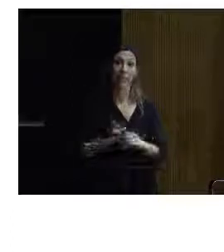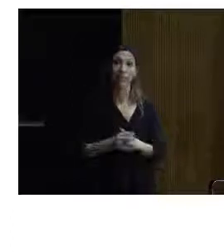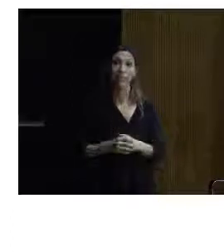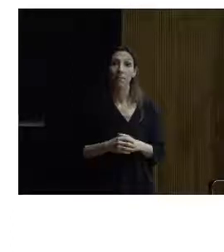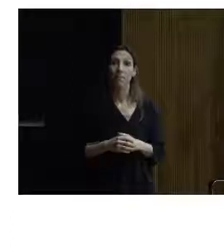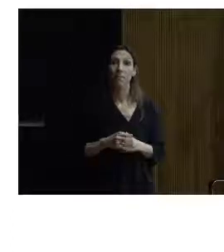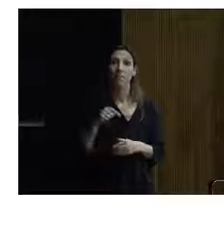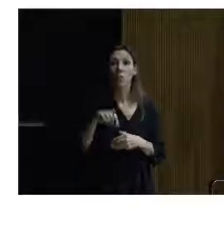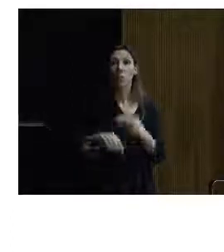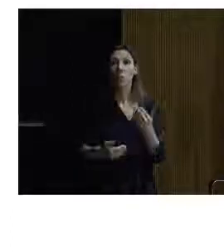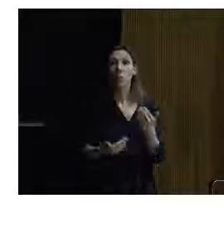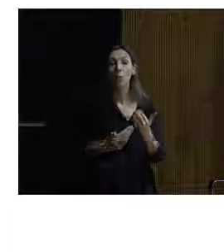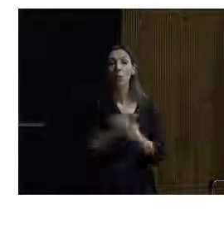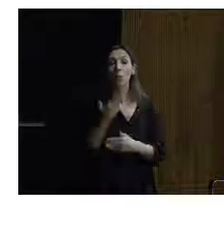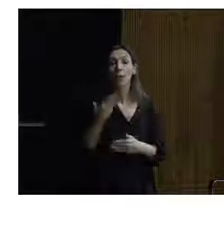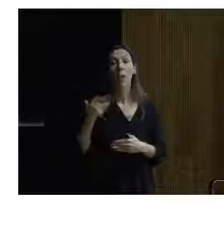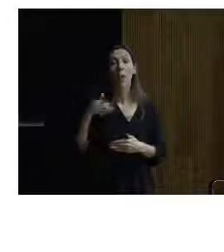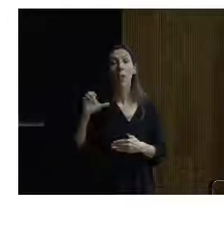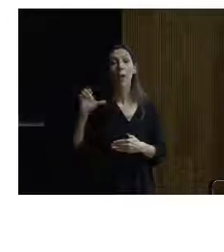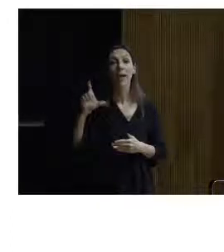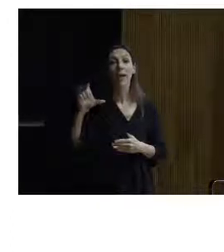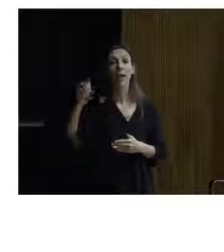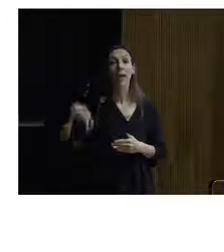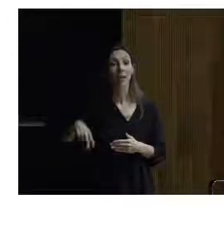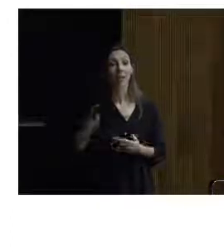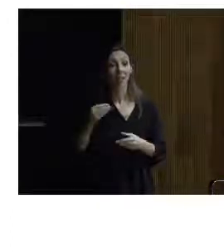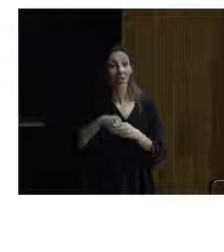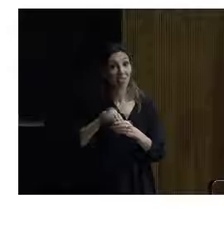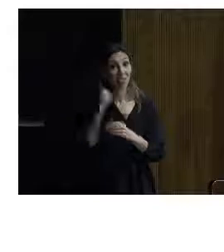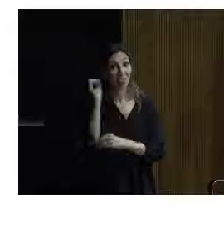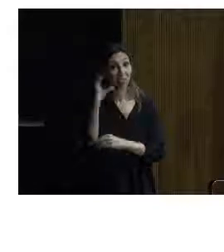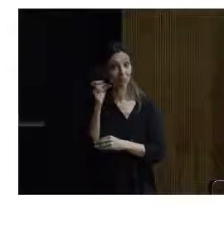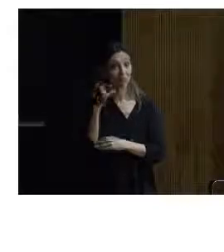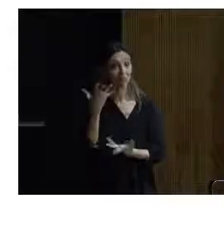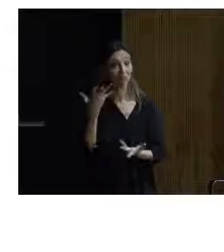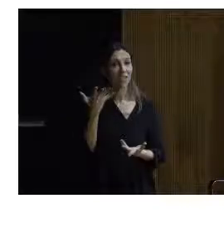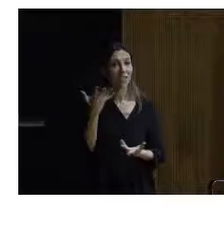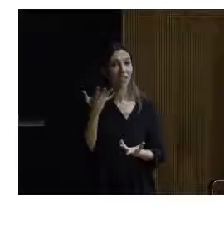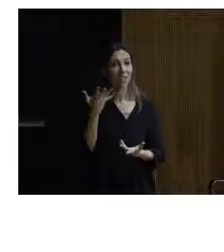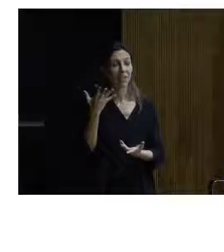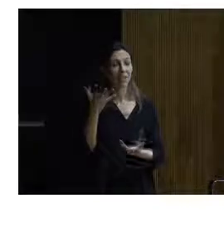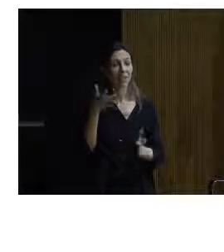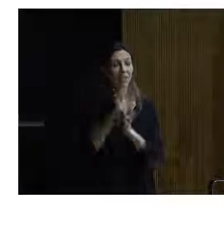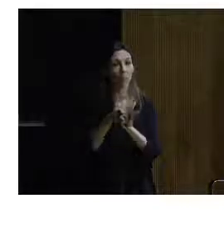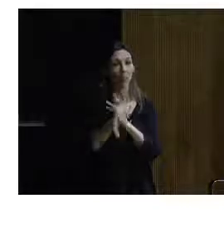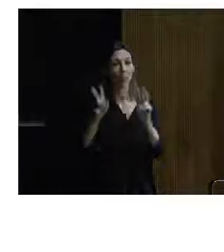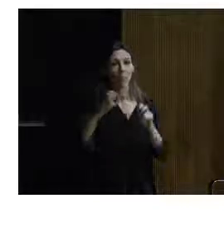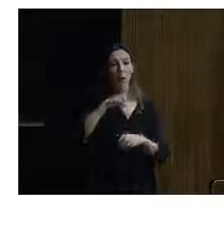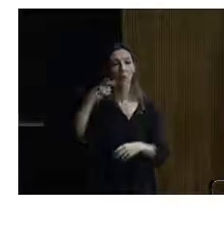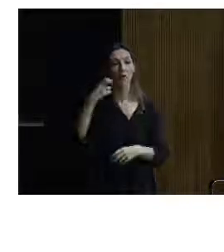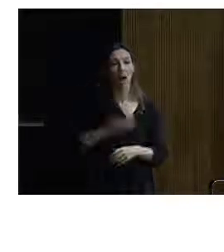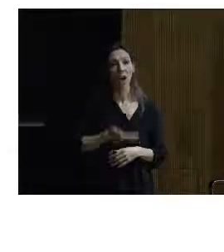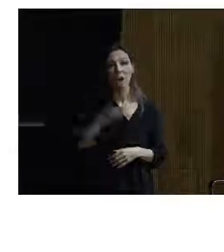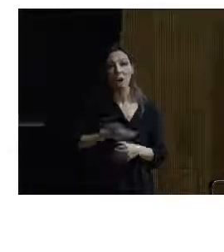Esta mañana Belén ha hecho, dentro de su exposición, una referencia al tema de los valores. Realmente los valores